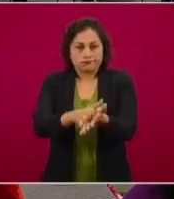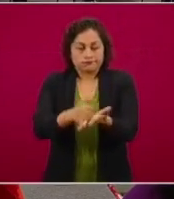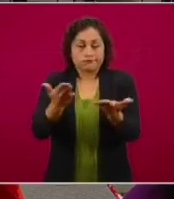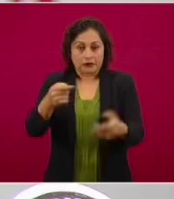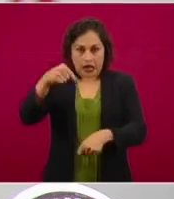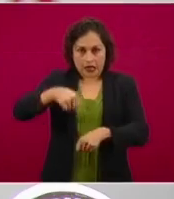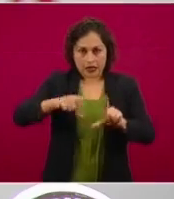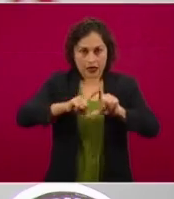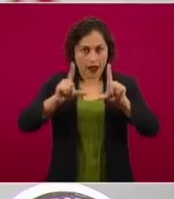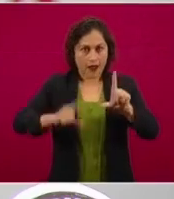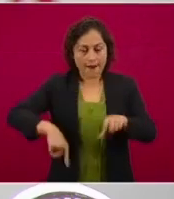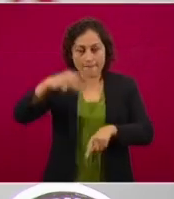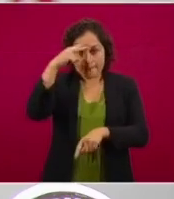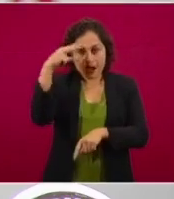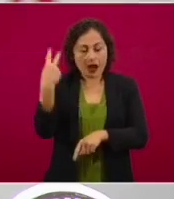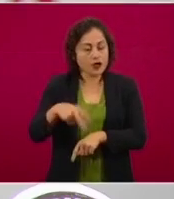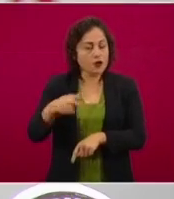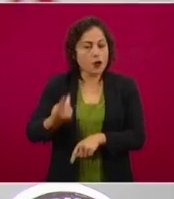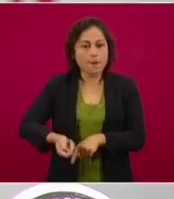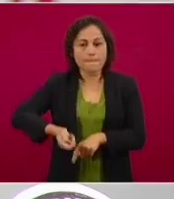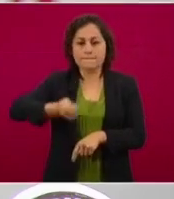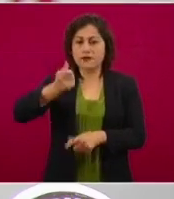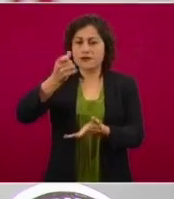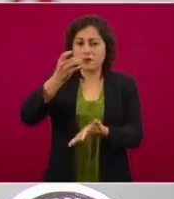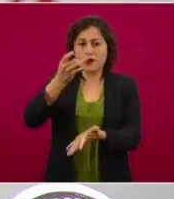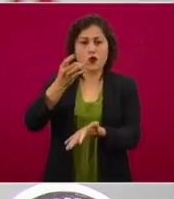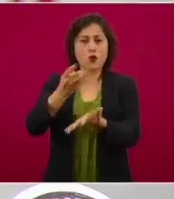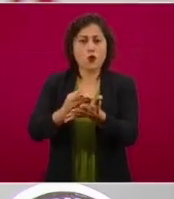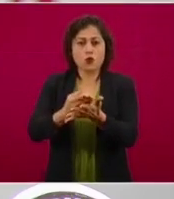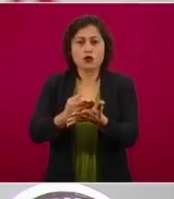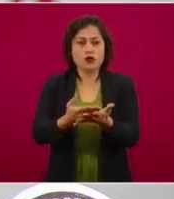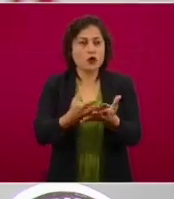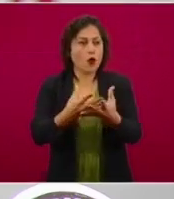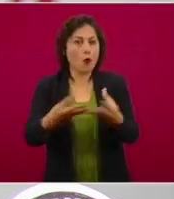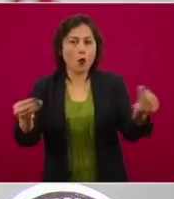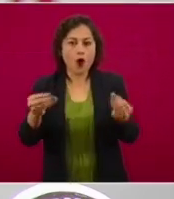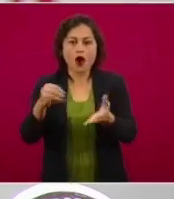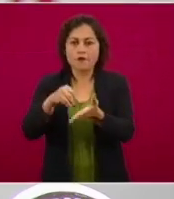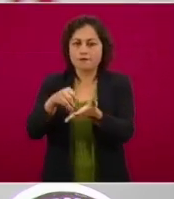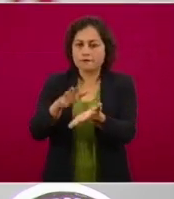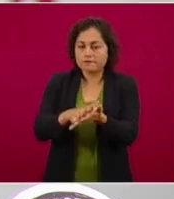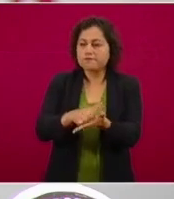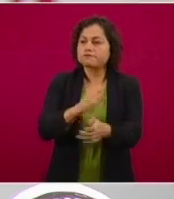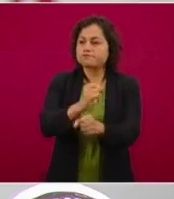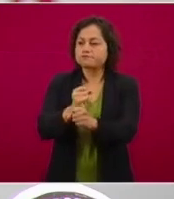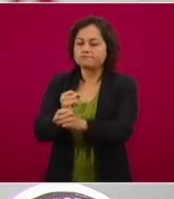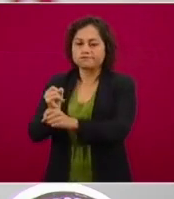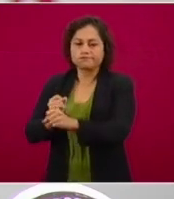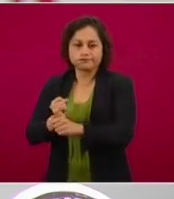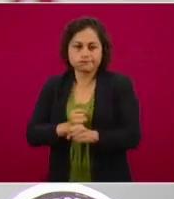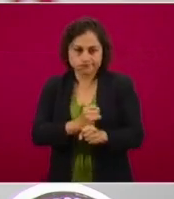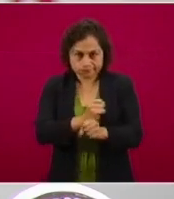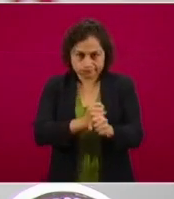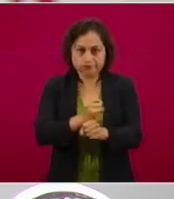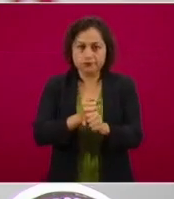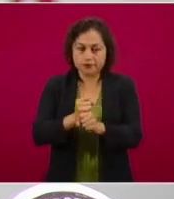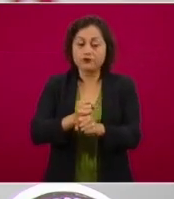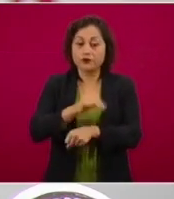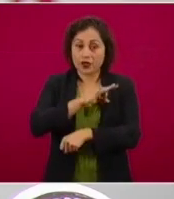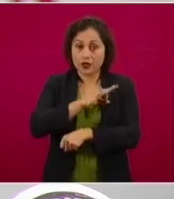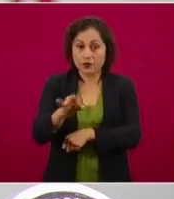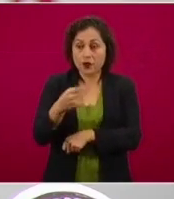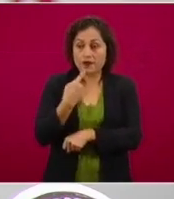único país en el mundo que se puede reportar una desaparición en tiempo real y puede hacerse incluso de manera